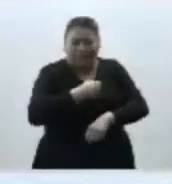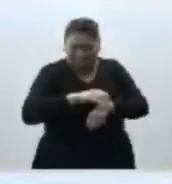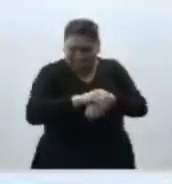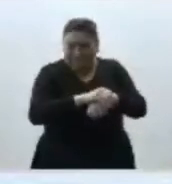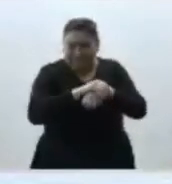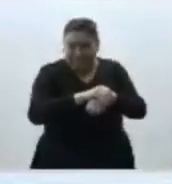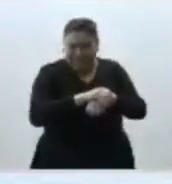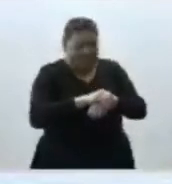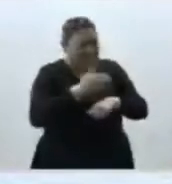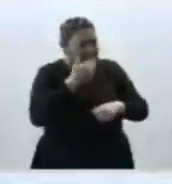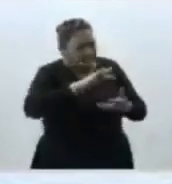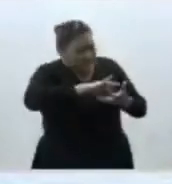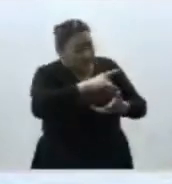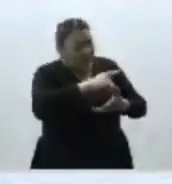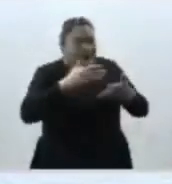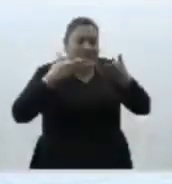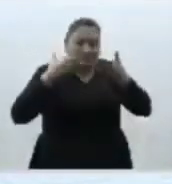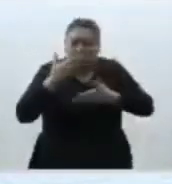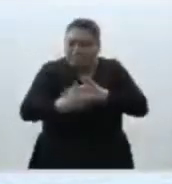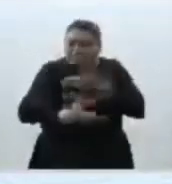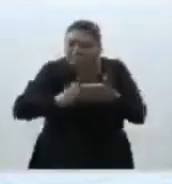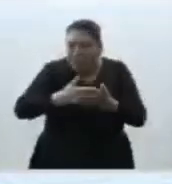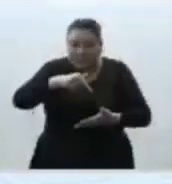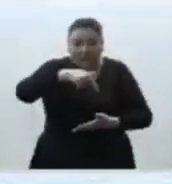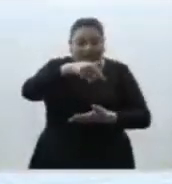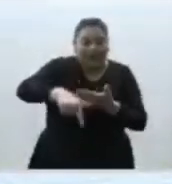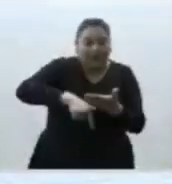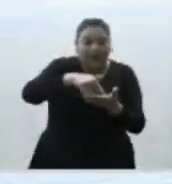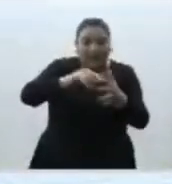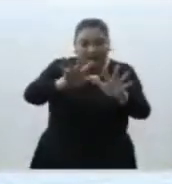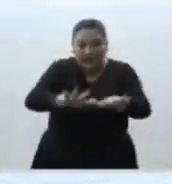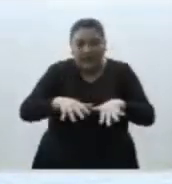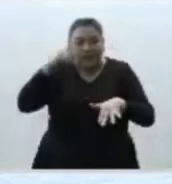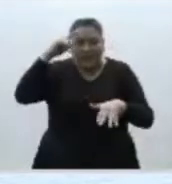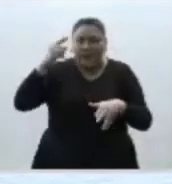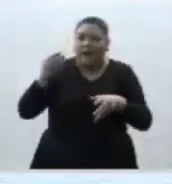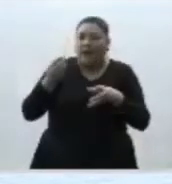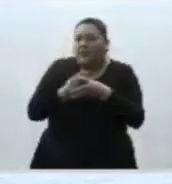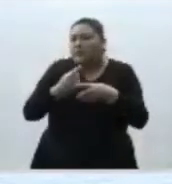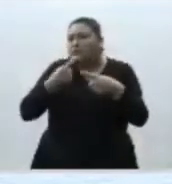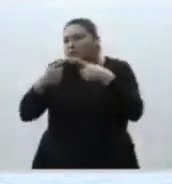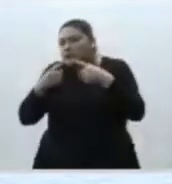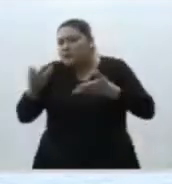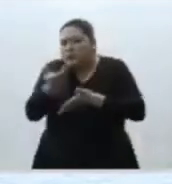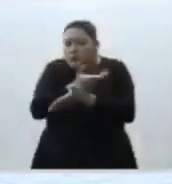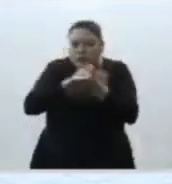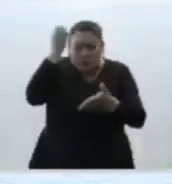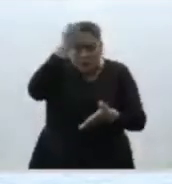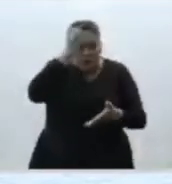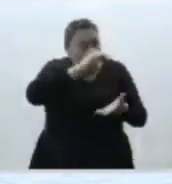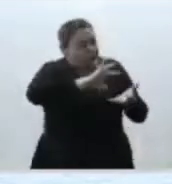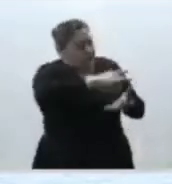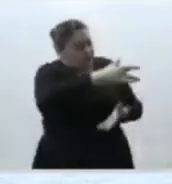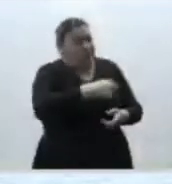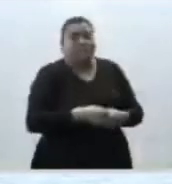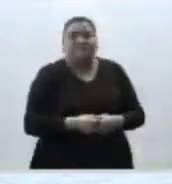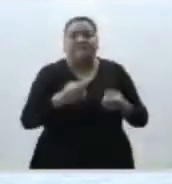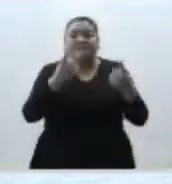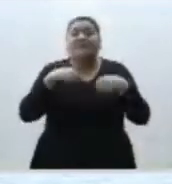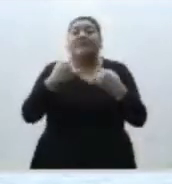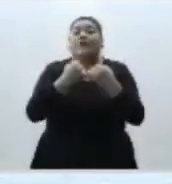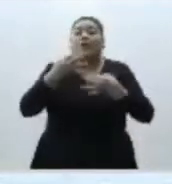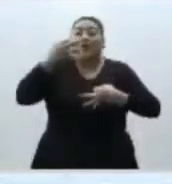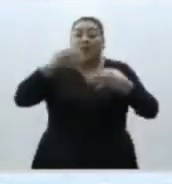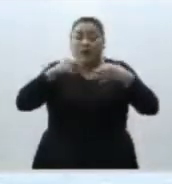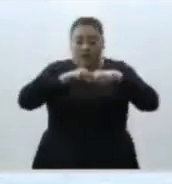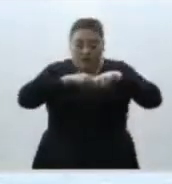Muchísimas gracias por la hospitalidad para este evento académico, intelectual y de intercambio de ideas. Quiero agradecer también a los magistrados